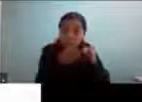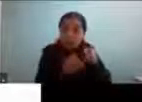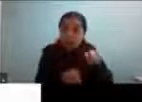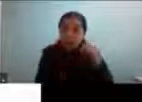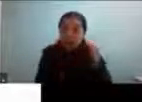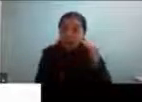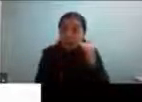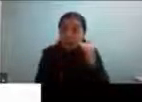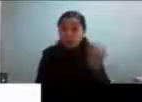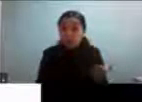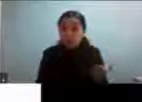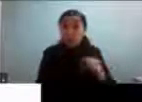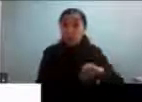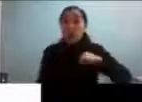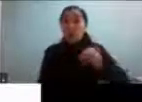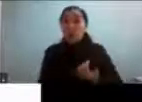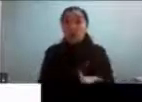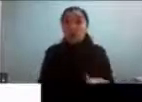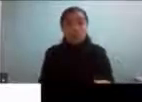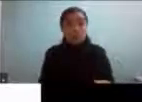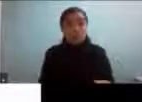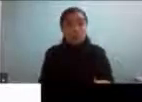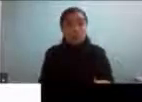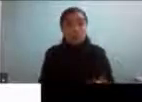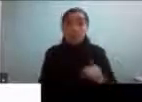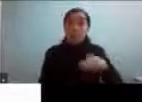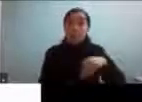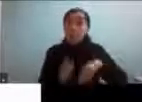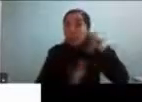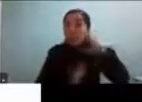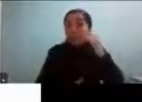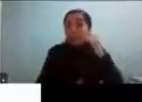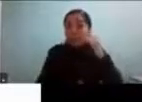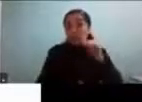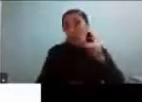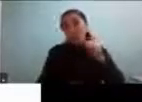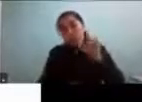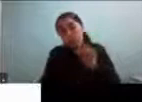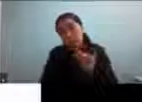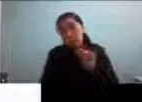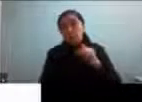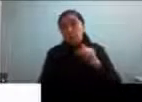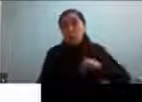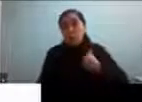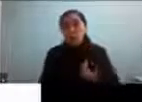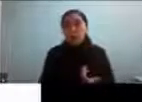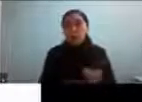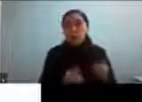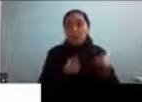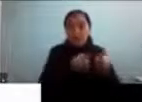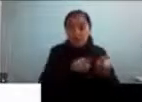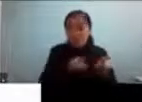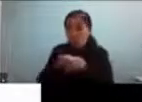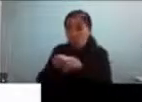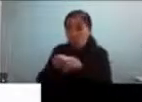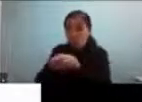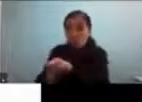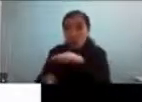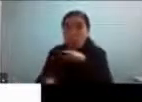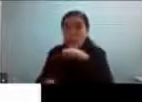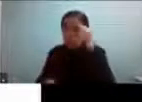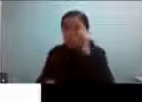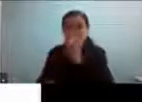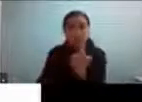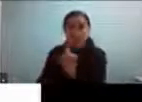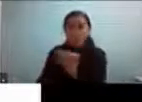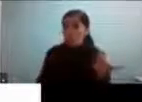y en la adolescencia menos en la adolescencia no tanto como en niñez pero también entonces ahí tenemos un problema y tenemos un